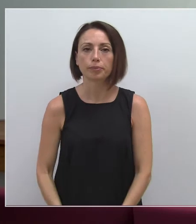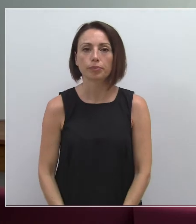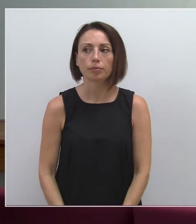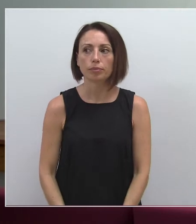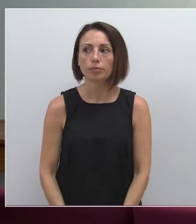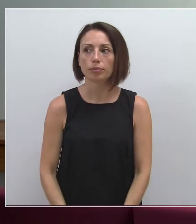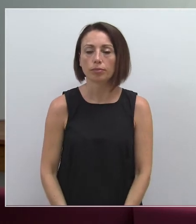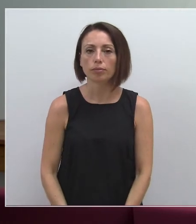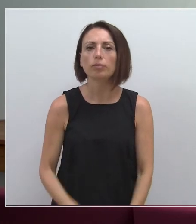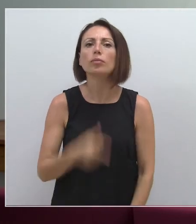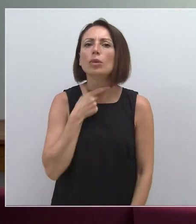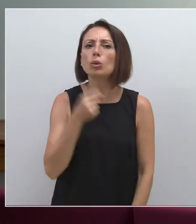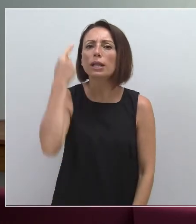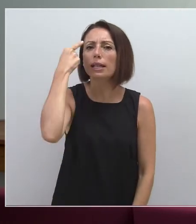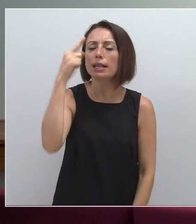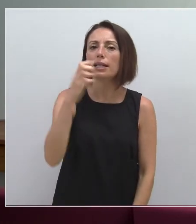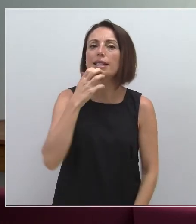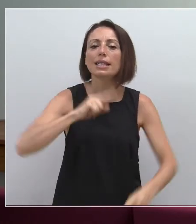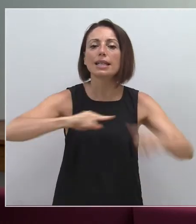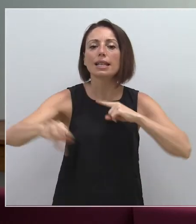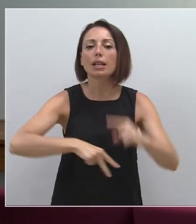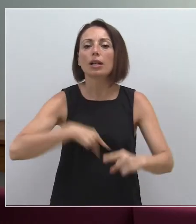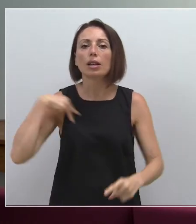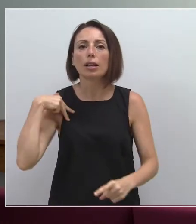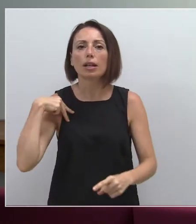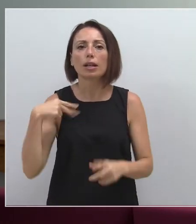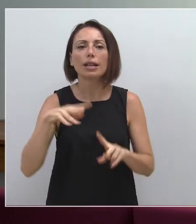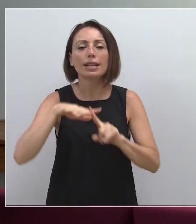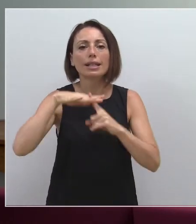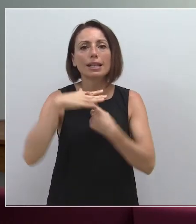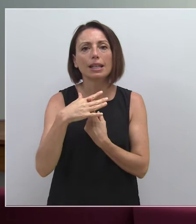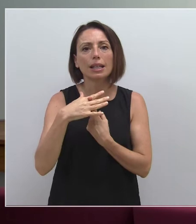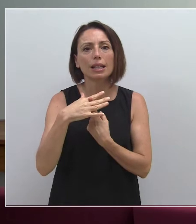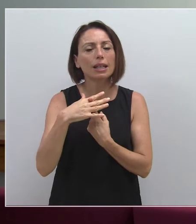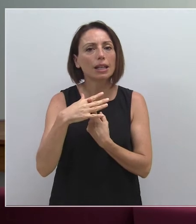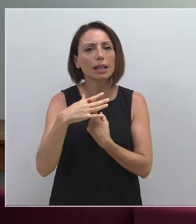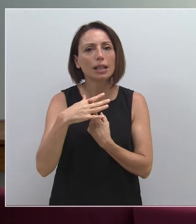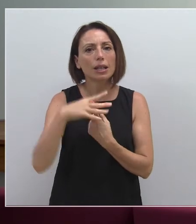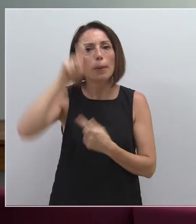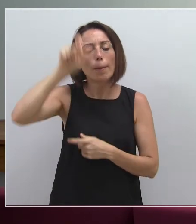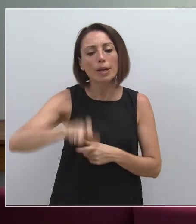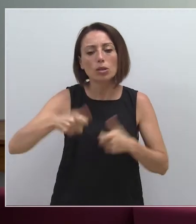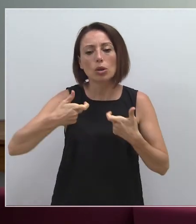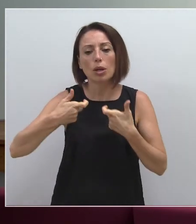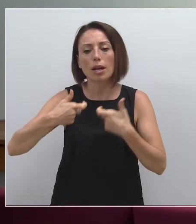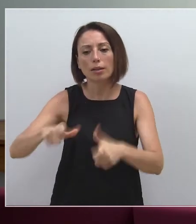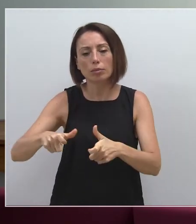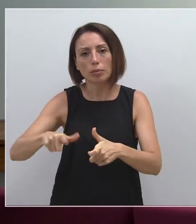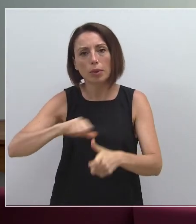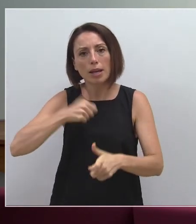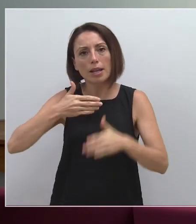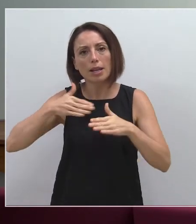Sí, me gustaría saber si el director general nos puede explicar la situación del bebé que está ingresado. ¿Cuál es?